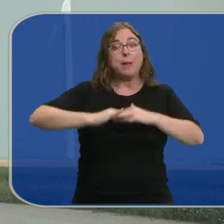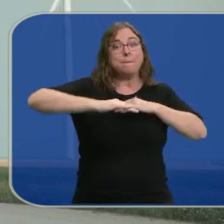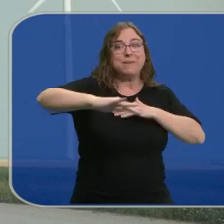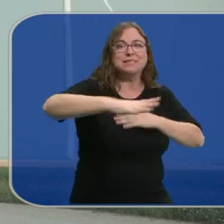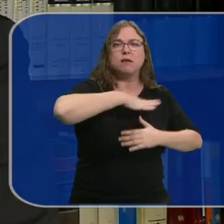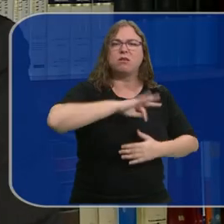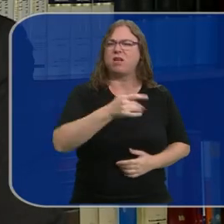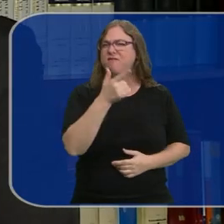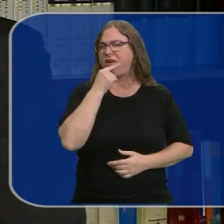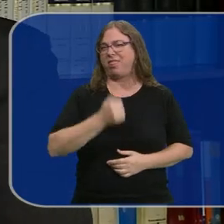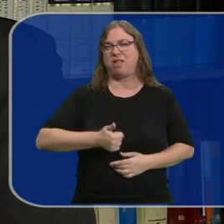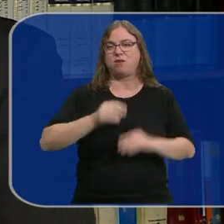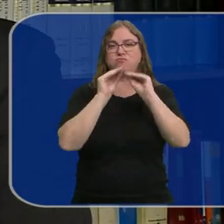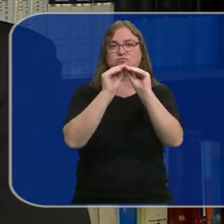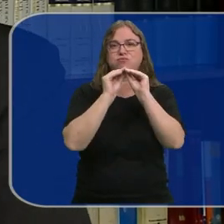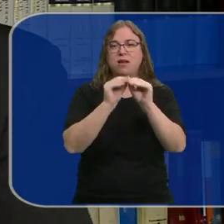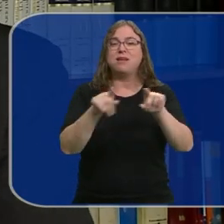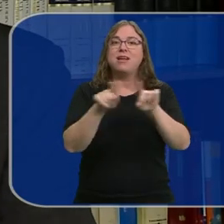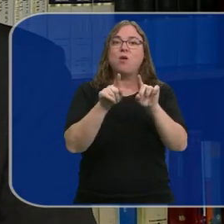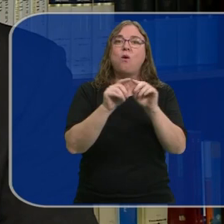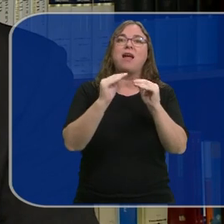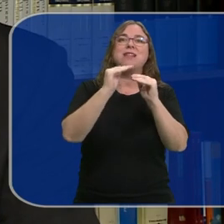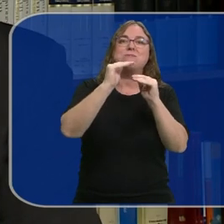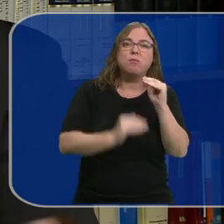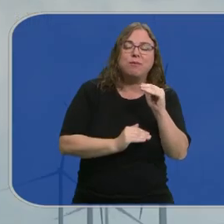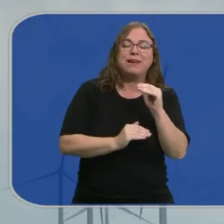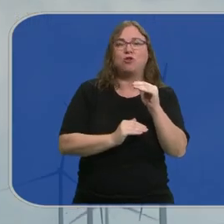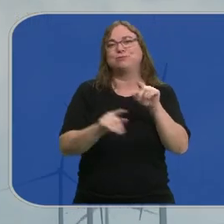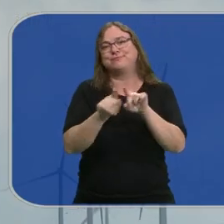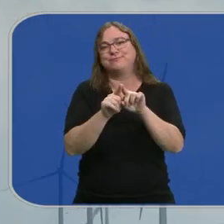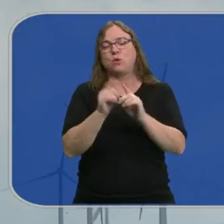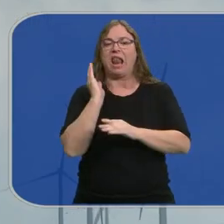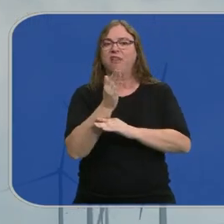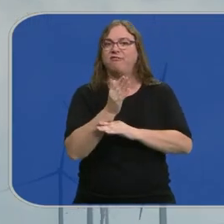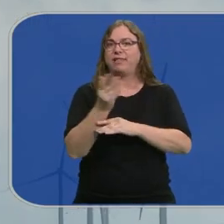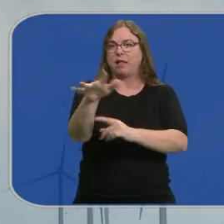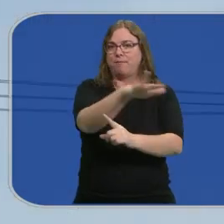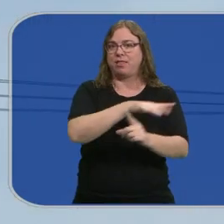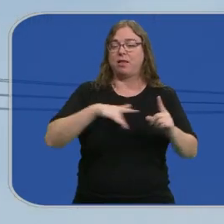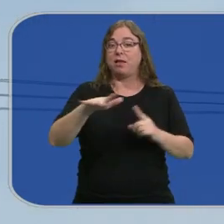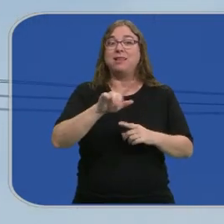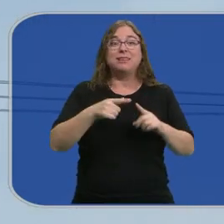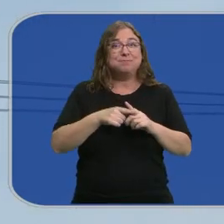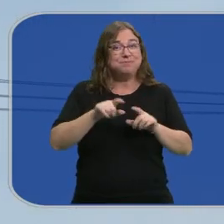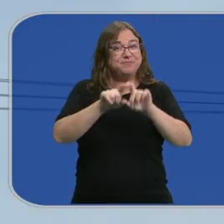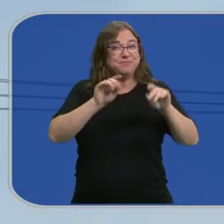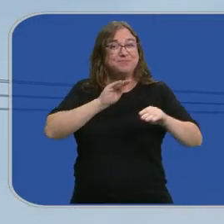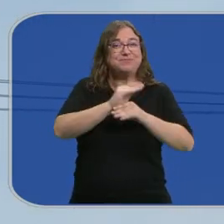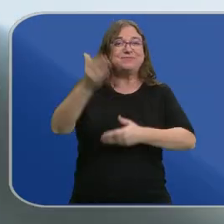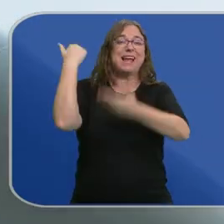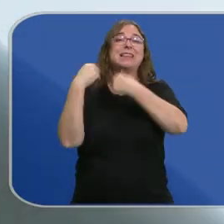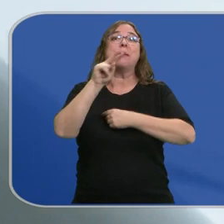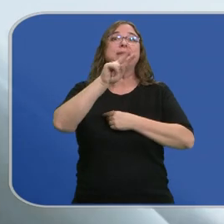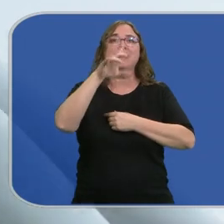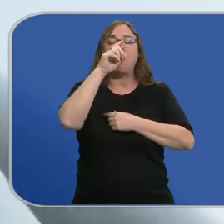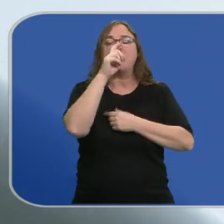meseta. Mucho más fáciles de construir, con una menor afección medioambiental. Los inversores también han cambiado en 25 años, de proyectos